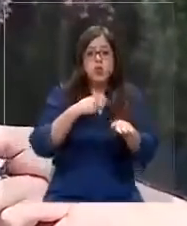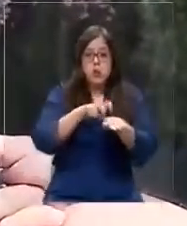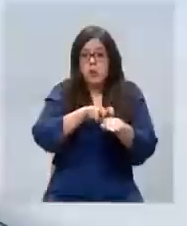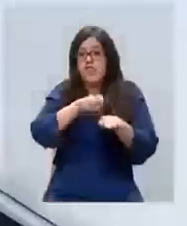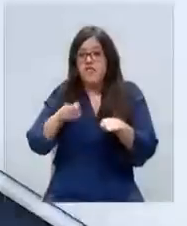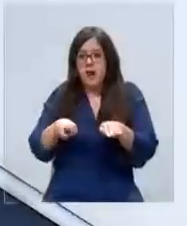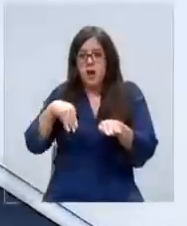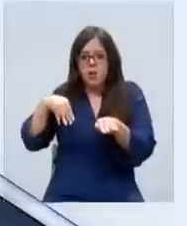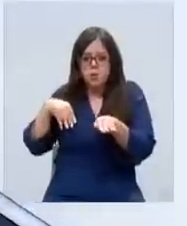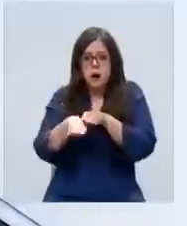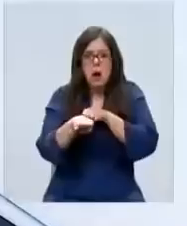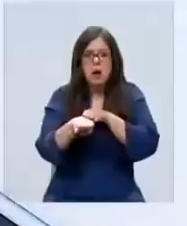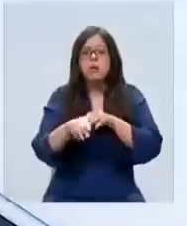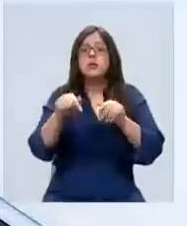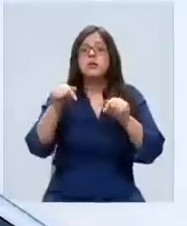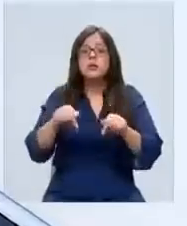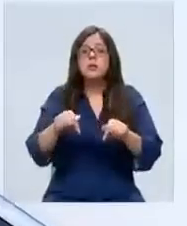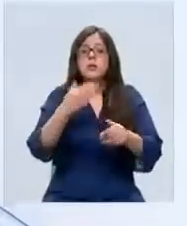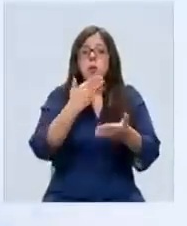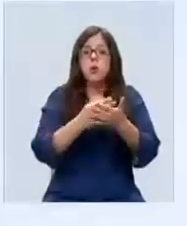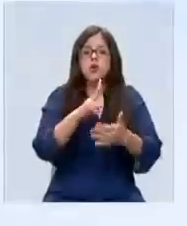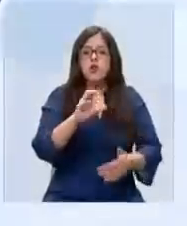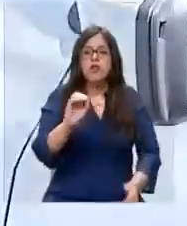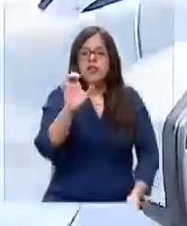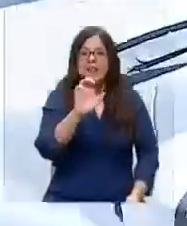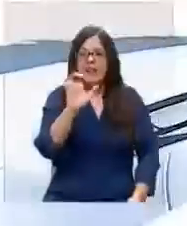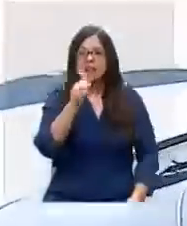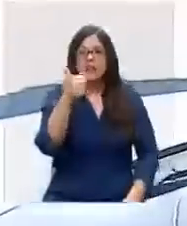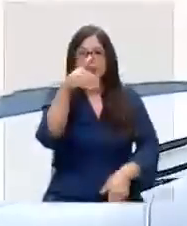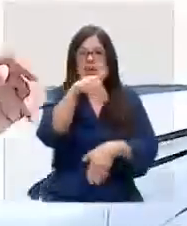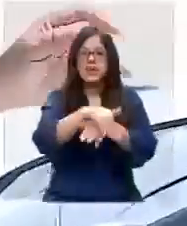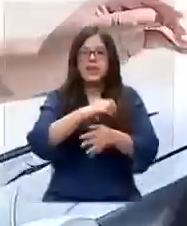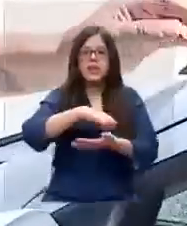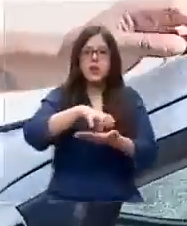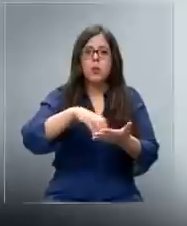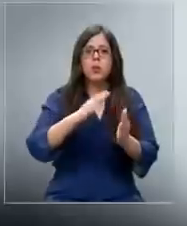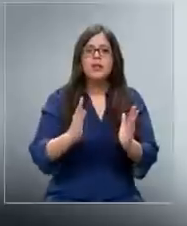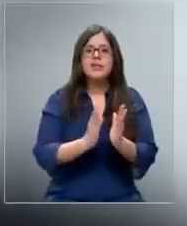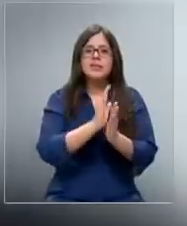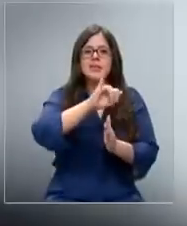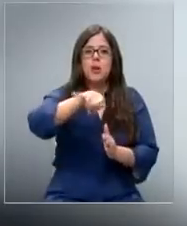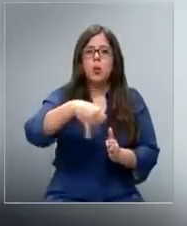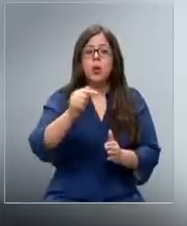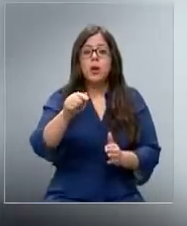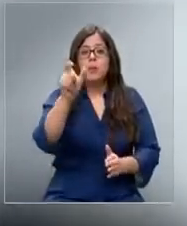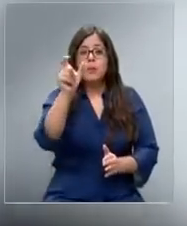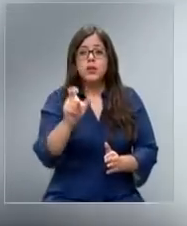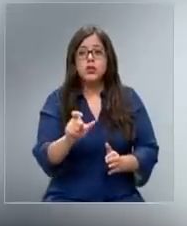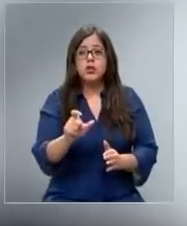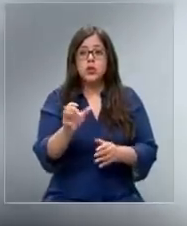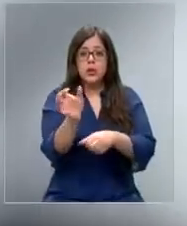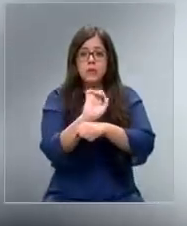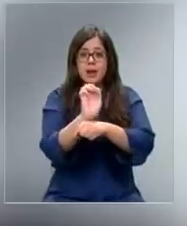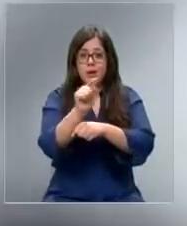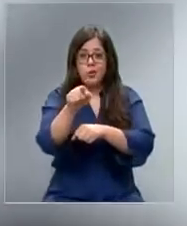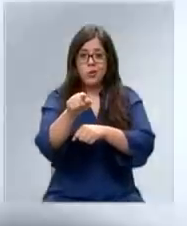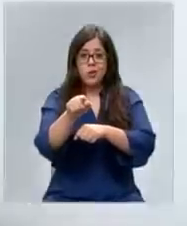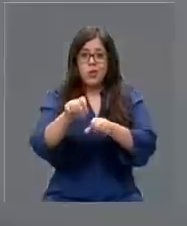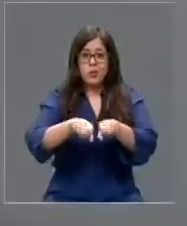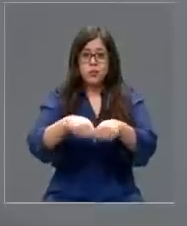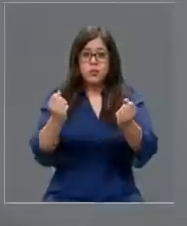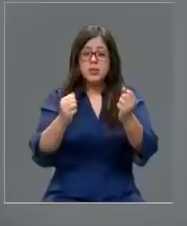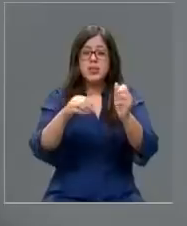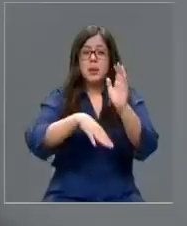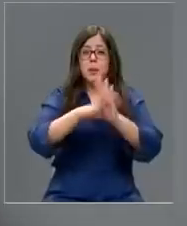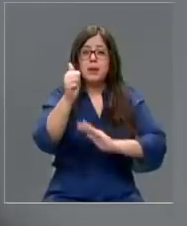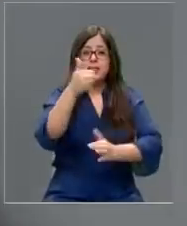tipo me mata. Todo ocurrió este 20 de enero, cerca de las 6 de la tarde, en la comuna de San Joaquín. El conductor del vehículo, que resultó con daños por más